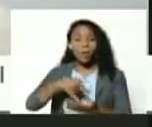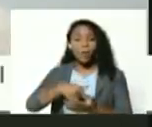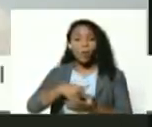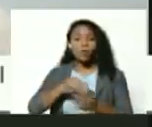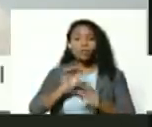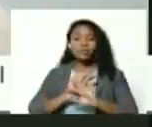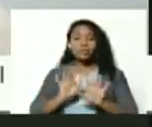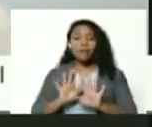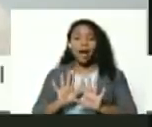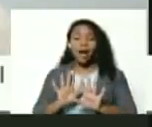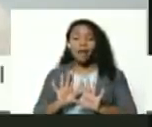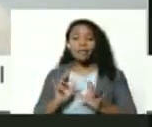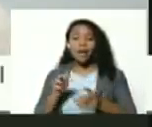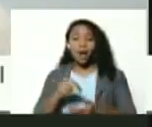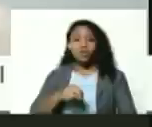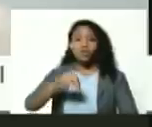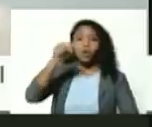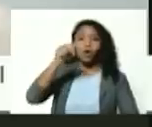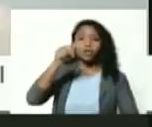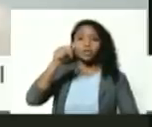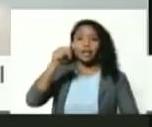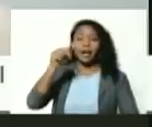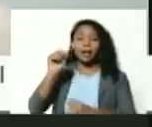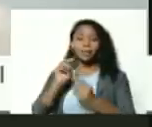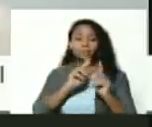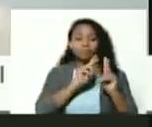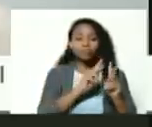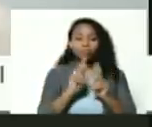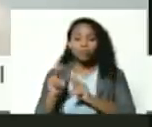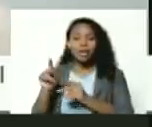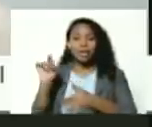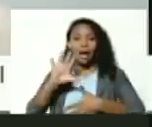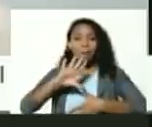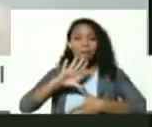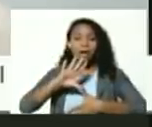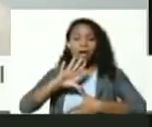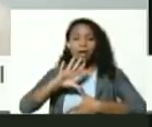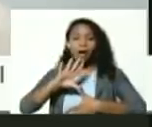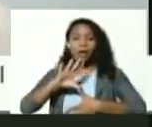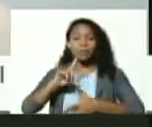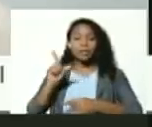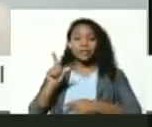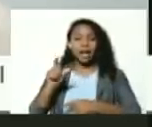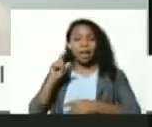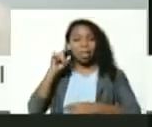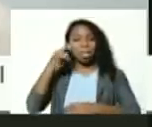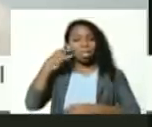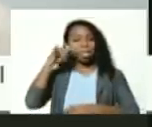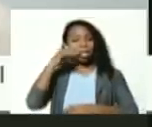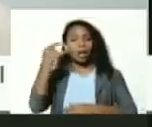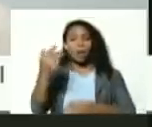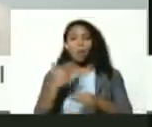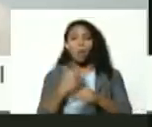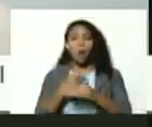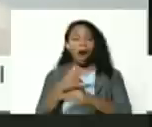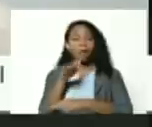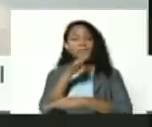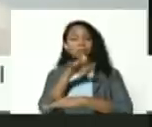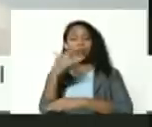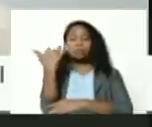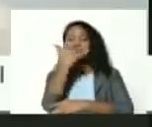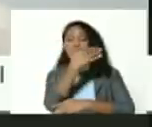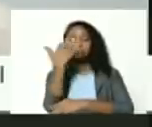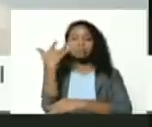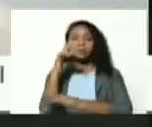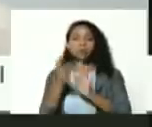desde el norte se planteaba que es América para los americanos tan engañosa hoy la historia nos